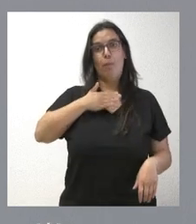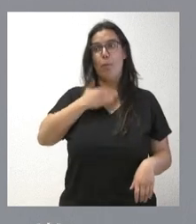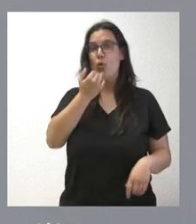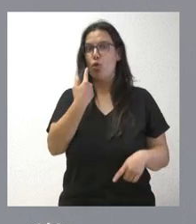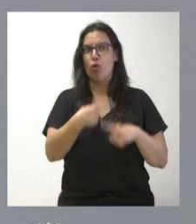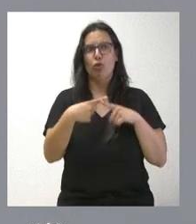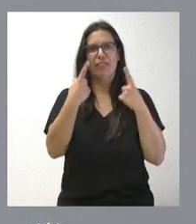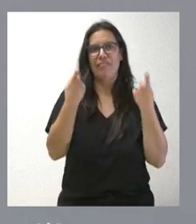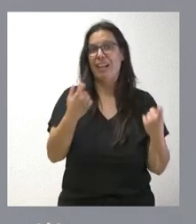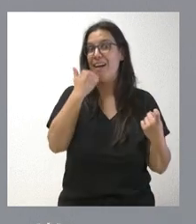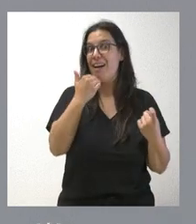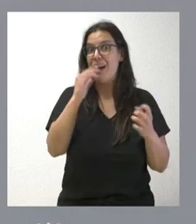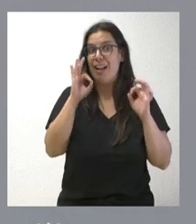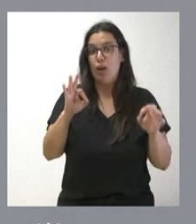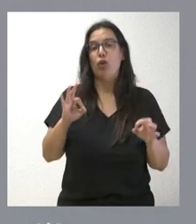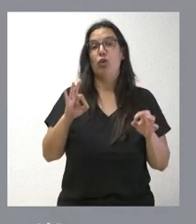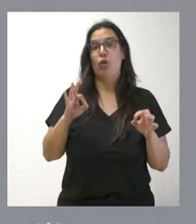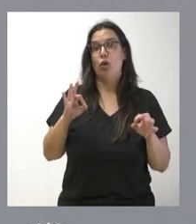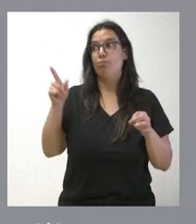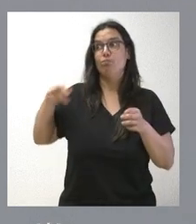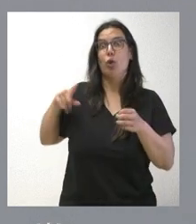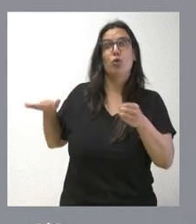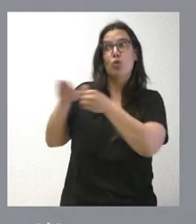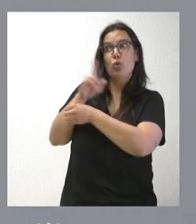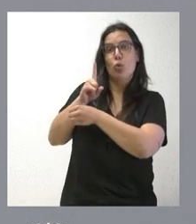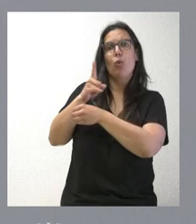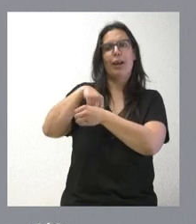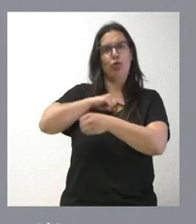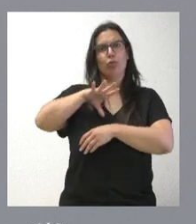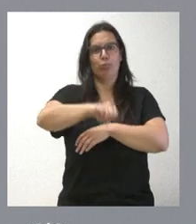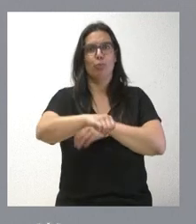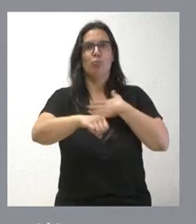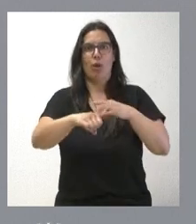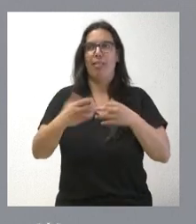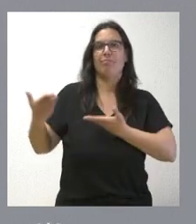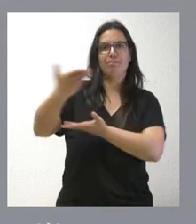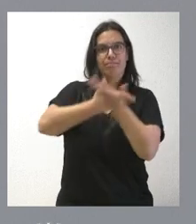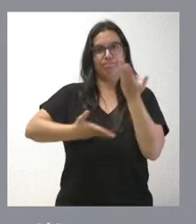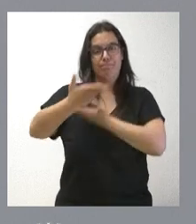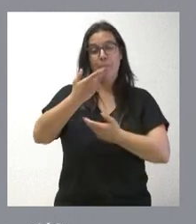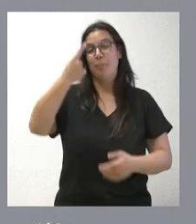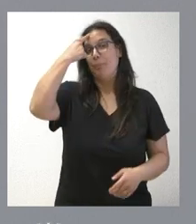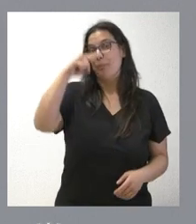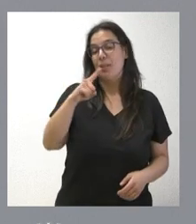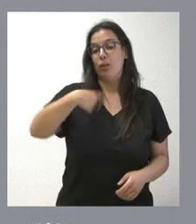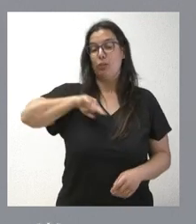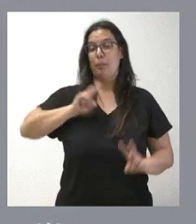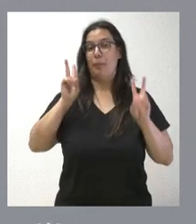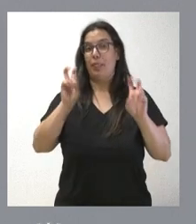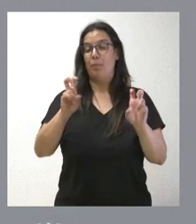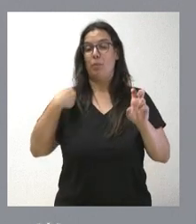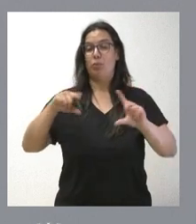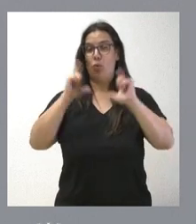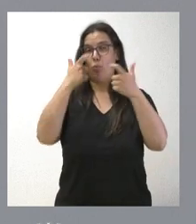aquellos espacios donde el resto de las Administraciones no puedan haber entrado. Saben ustedes que inicialmente en la Mesa de la